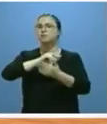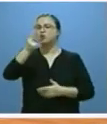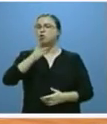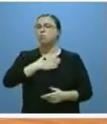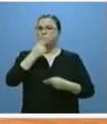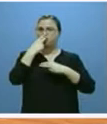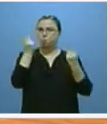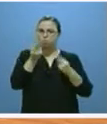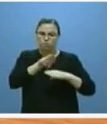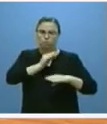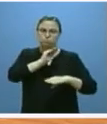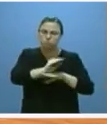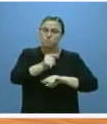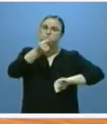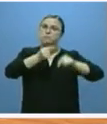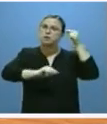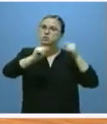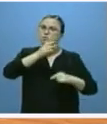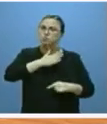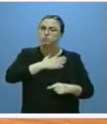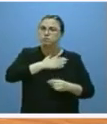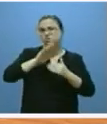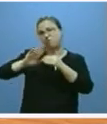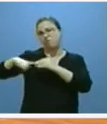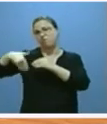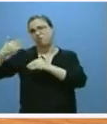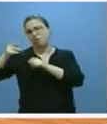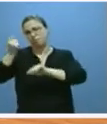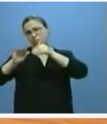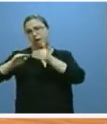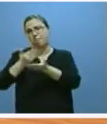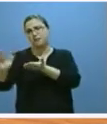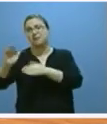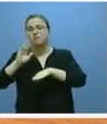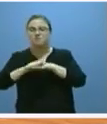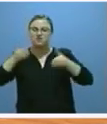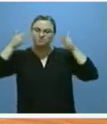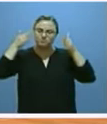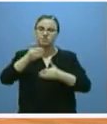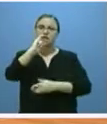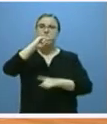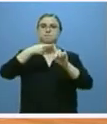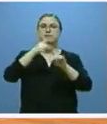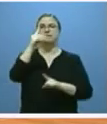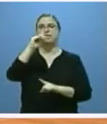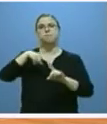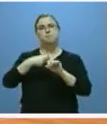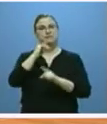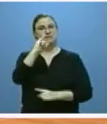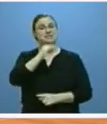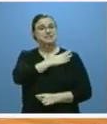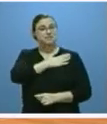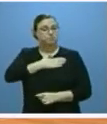públicos presupuestarios y extra presupuestarios dirigidos a la Imas de Masí lo que sería nuestra